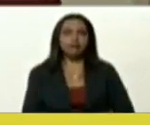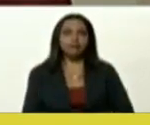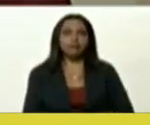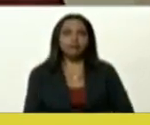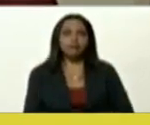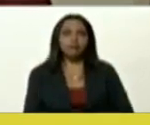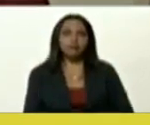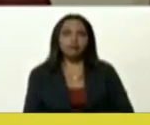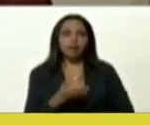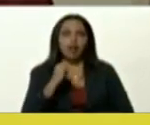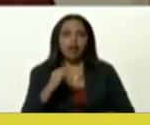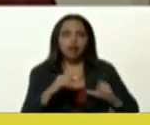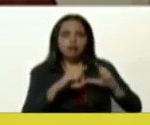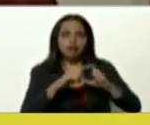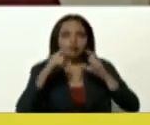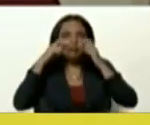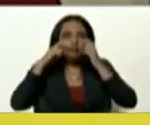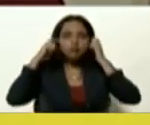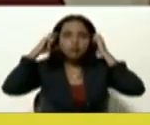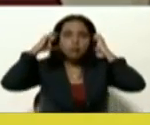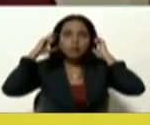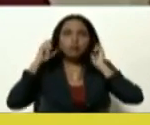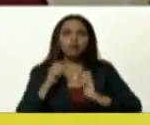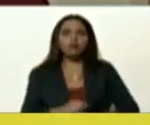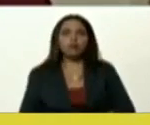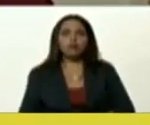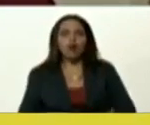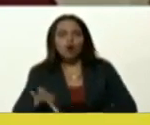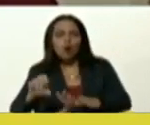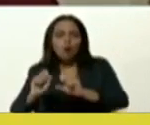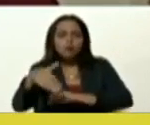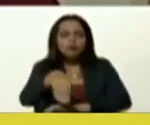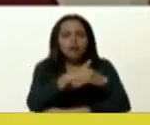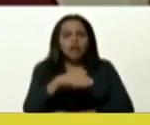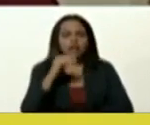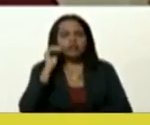Aquí está, esto es un tapabocas de esos que uno compra por la calle. Simplemente,